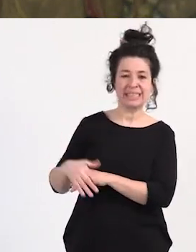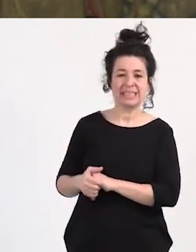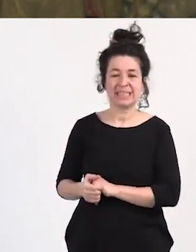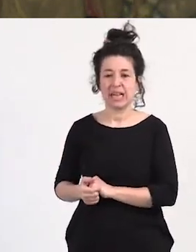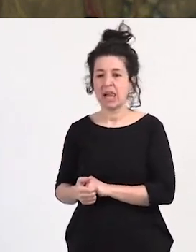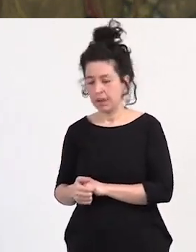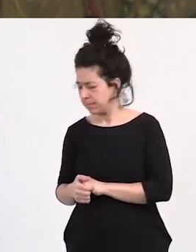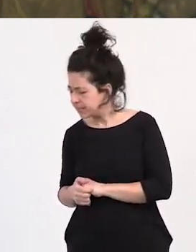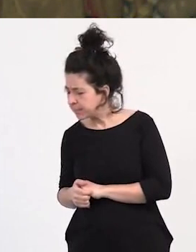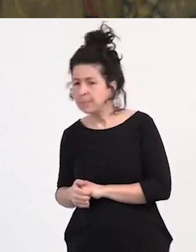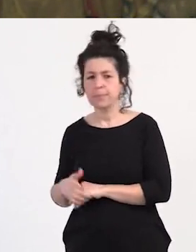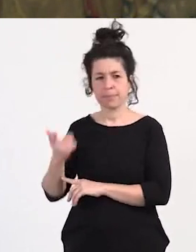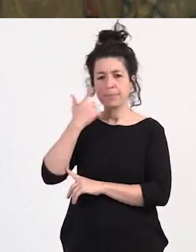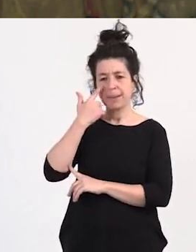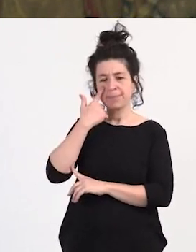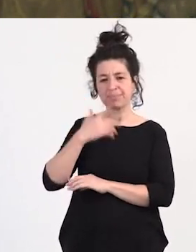vale